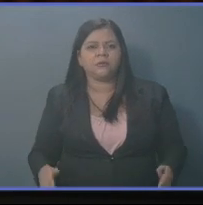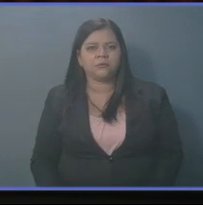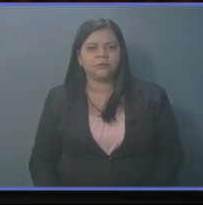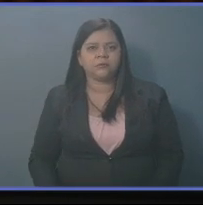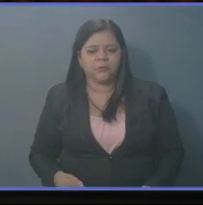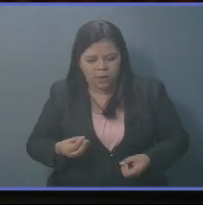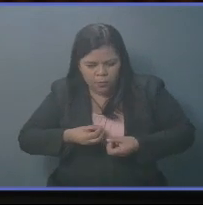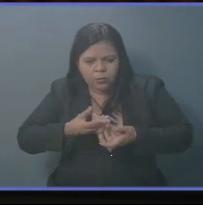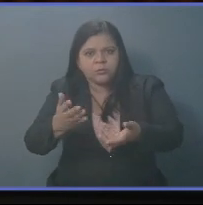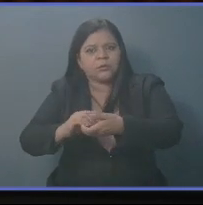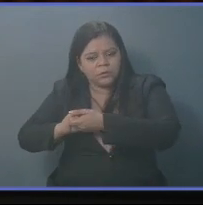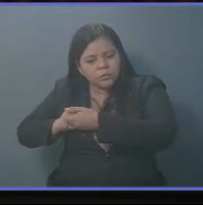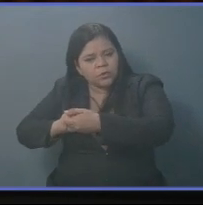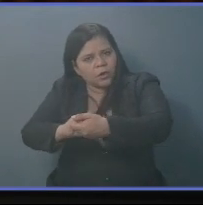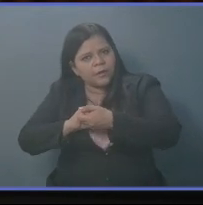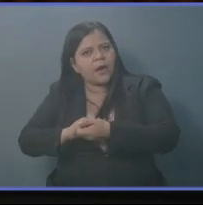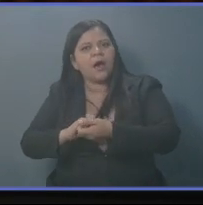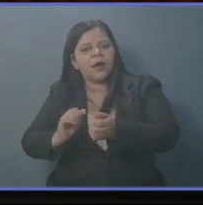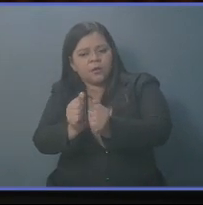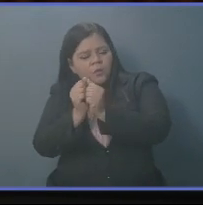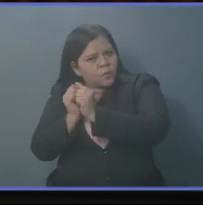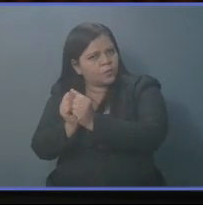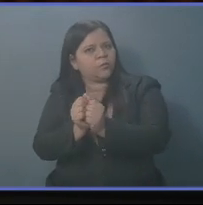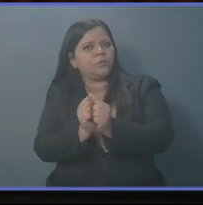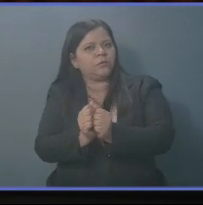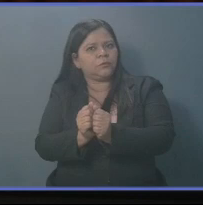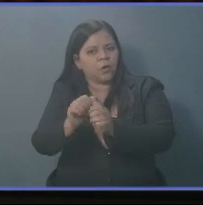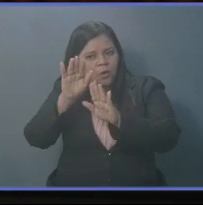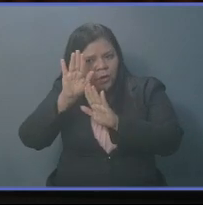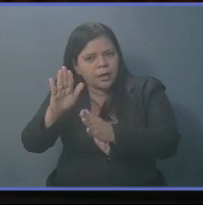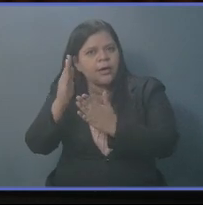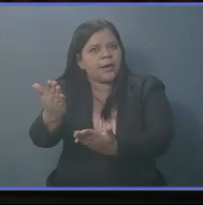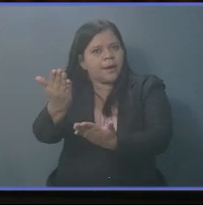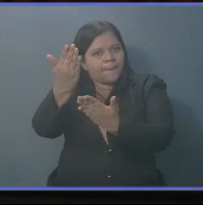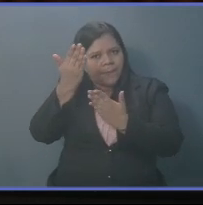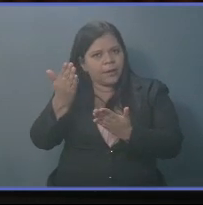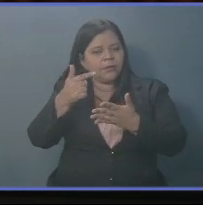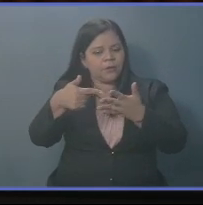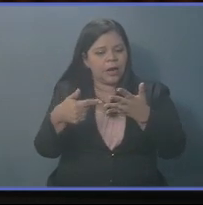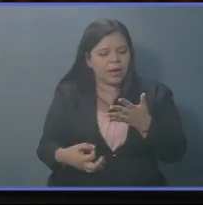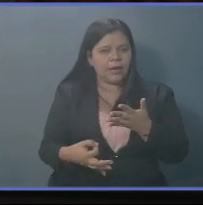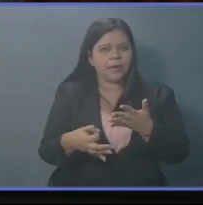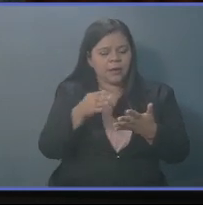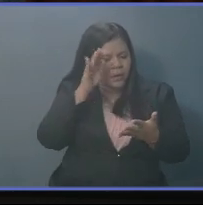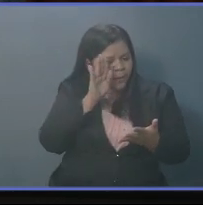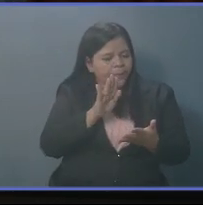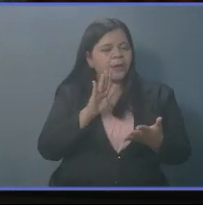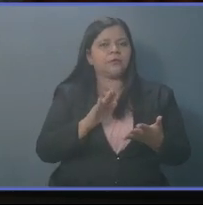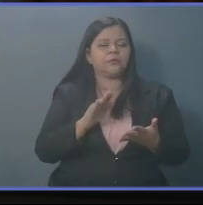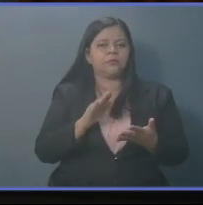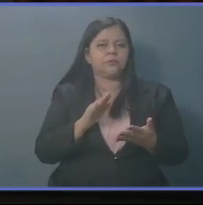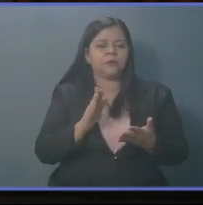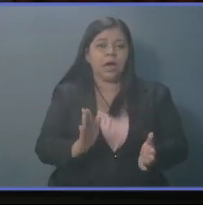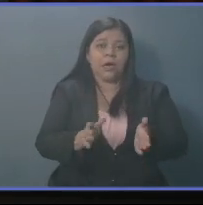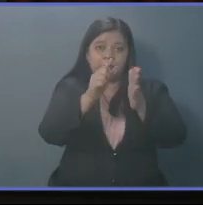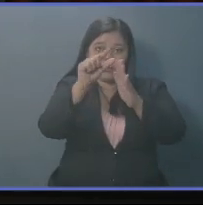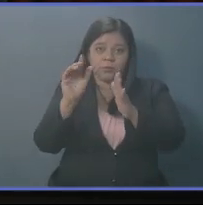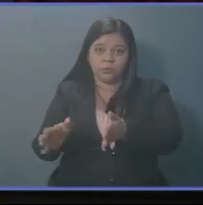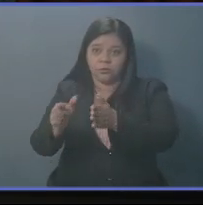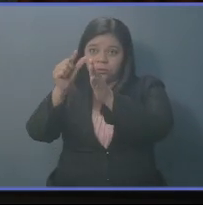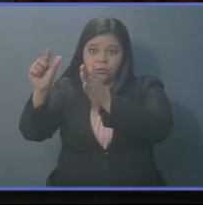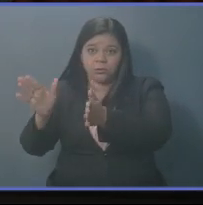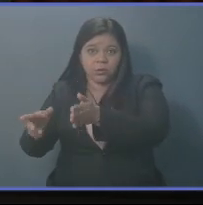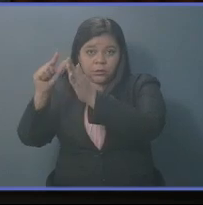Solidaridad. Unidad. Respeto a las leyes del país. A los tres poderes del Estado.